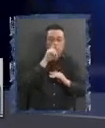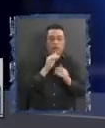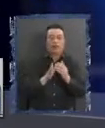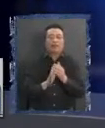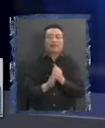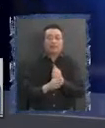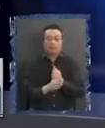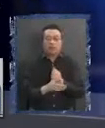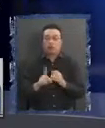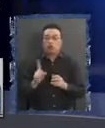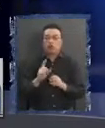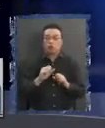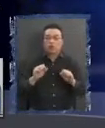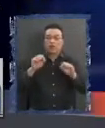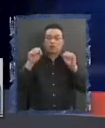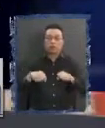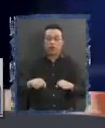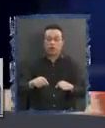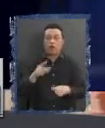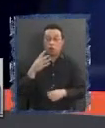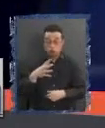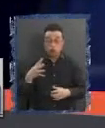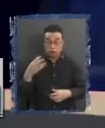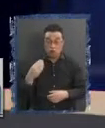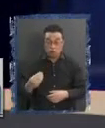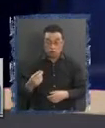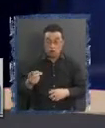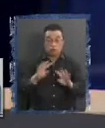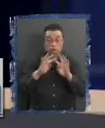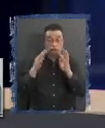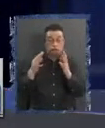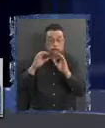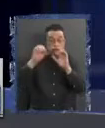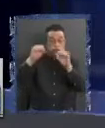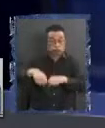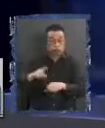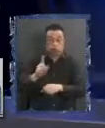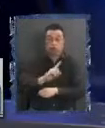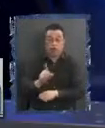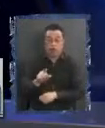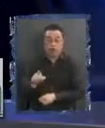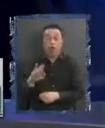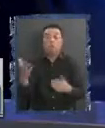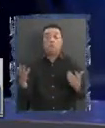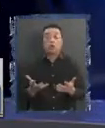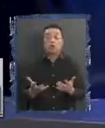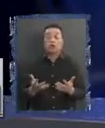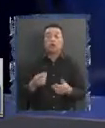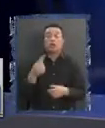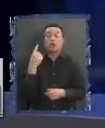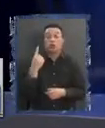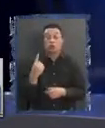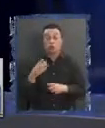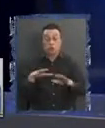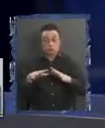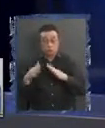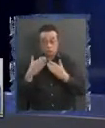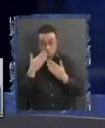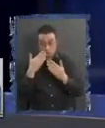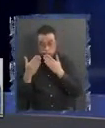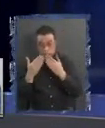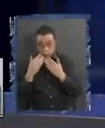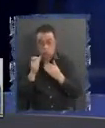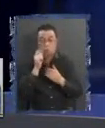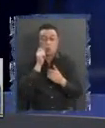se puede aprobar. Es muy bueno que la Comisión no lo aprobado ahora. ¿Por qué? Porque una cosa es discutir cuál es el quórum